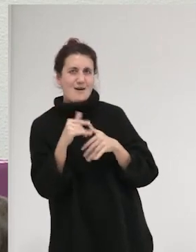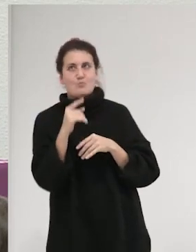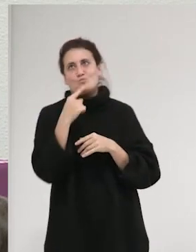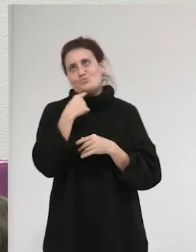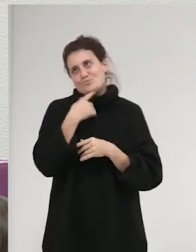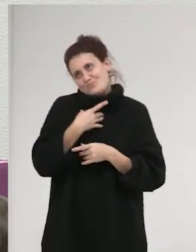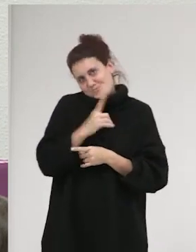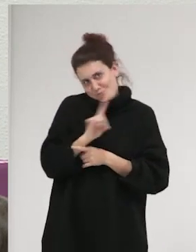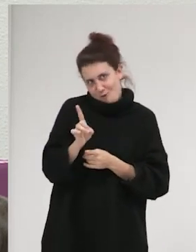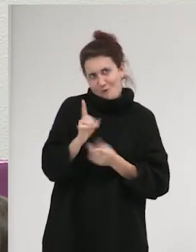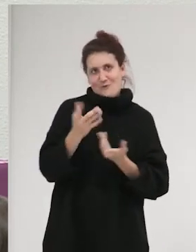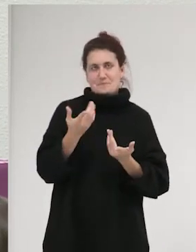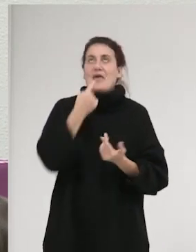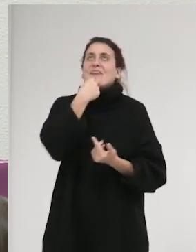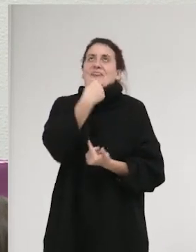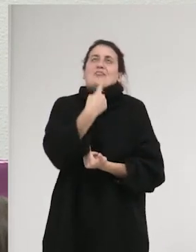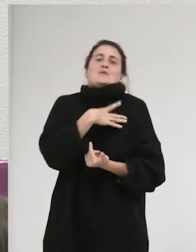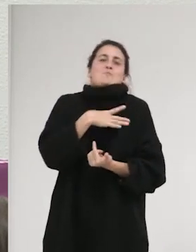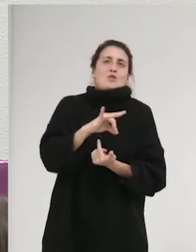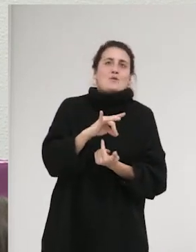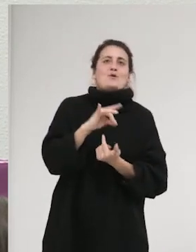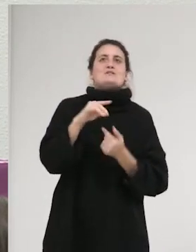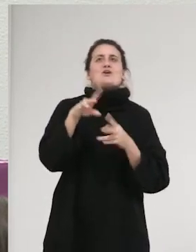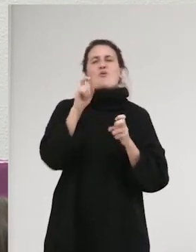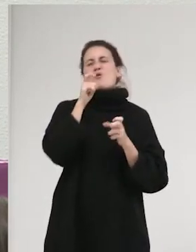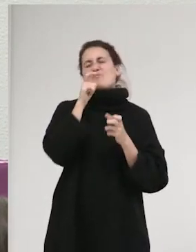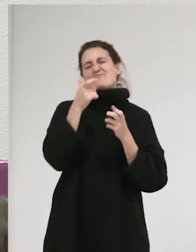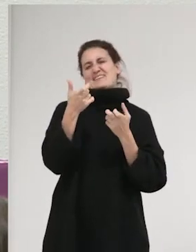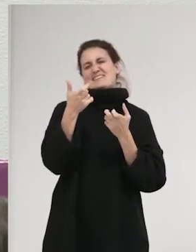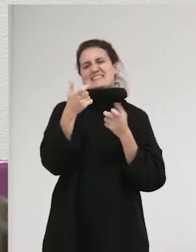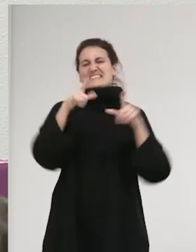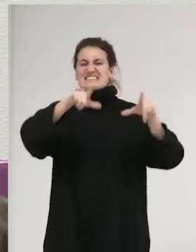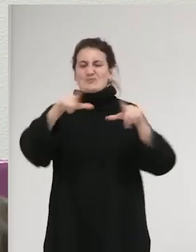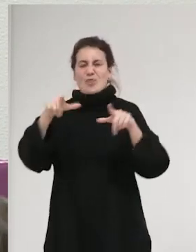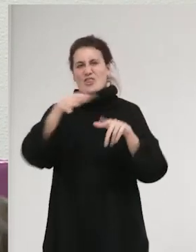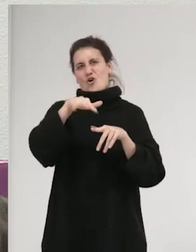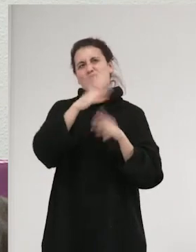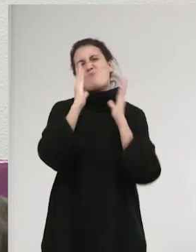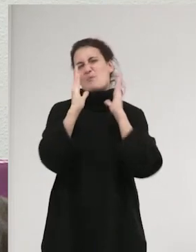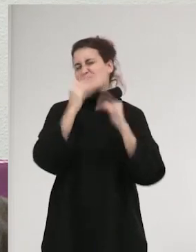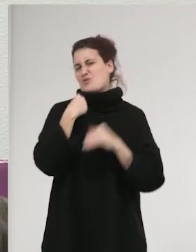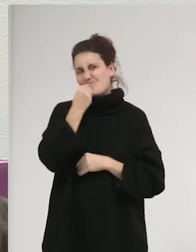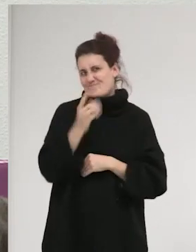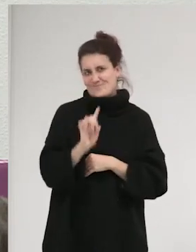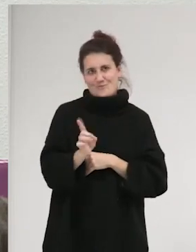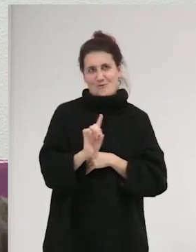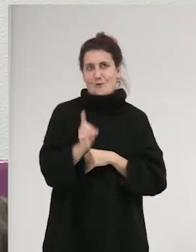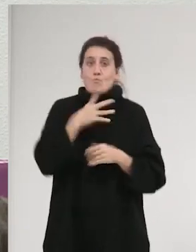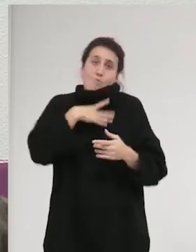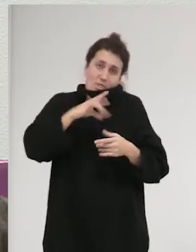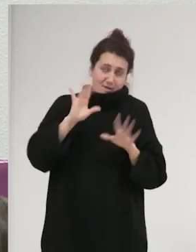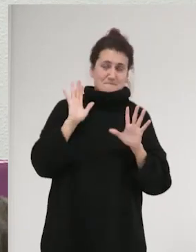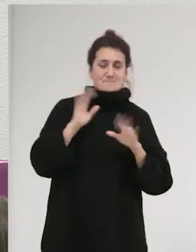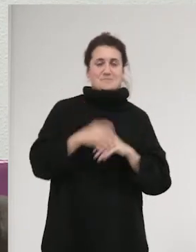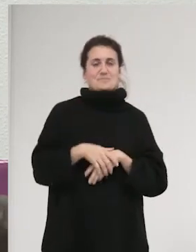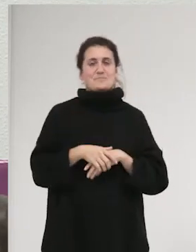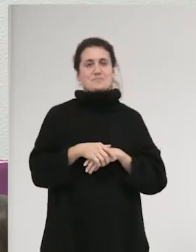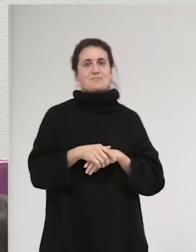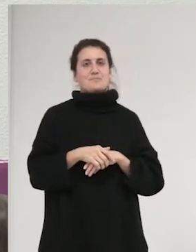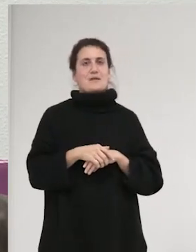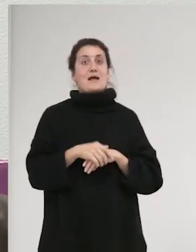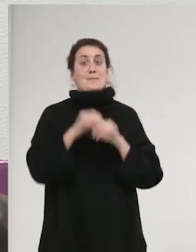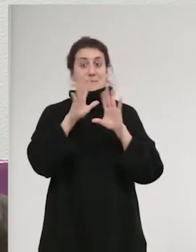¿no? O sea, podemos decir, bueno, igual puede estar desituado, puede ser desafortunado el momento, puede ser, vale, ¿no? Hasta ahí,